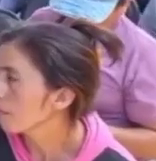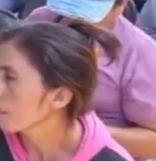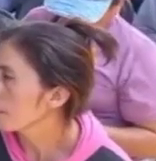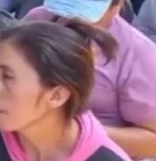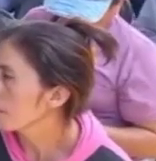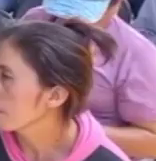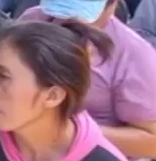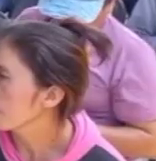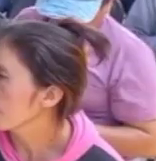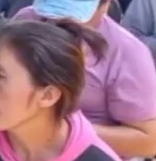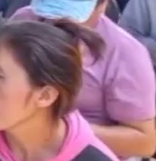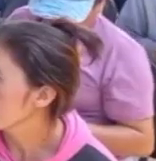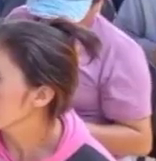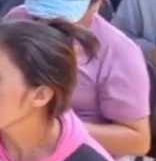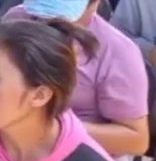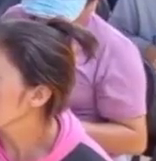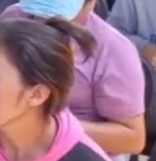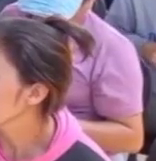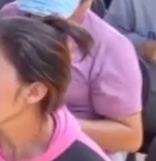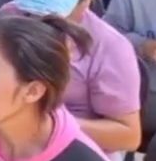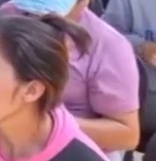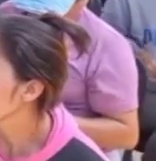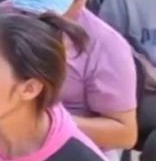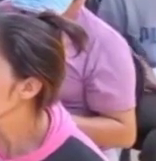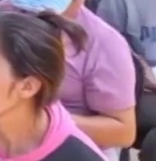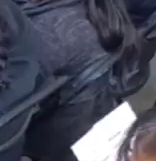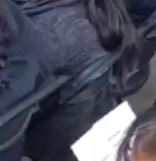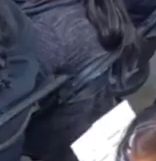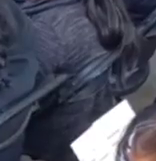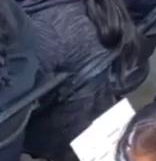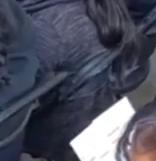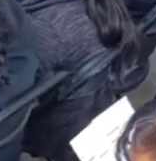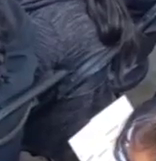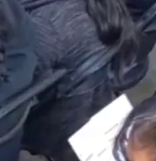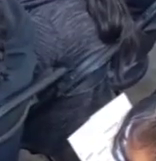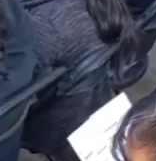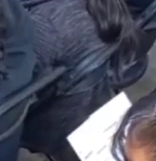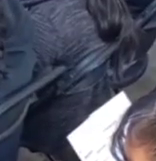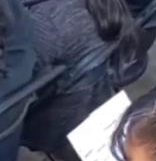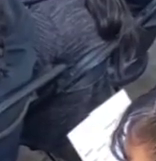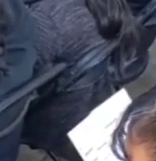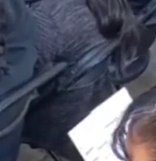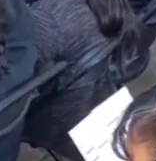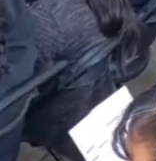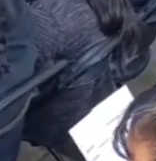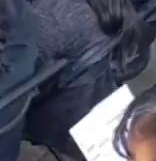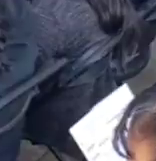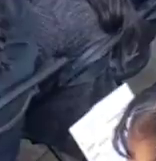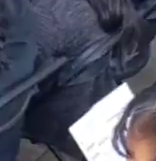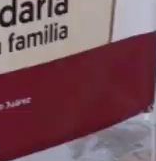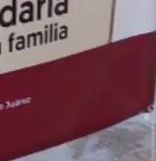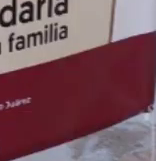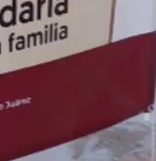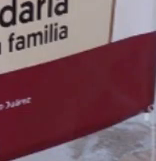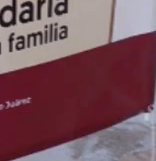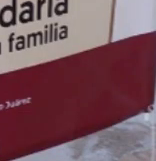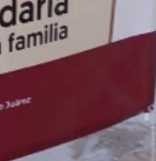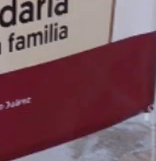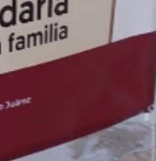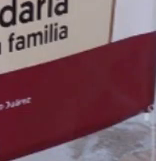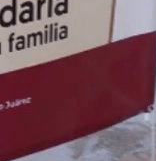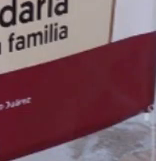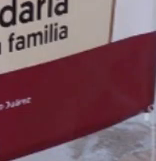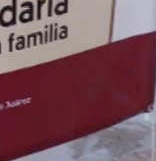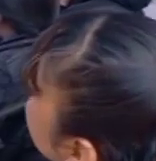recibir este apoyo e inscribir a sus hijos de las escuelas secundarias a esta beca Rita Cetina. Es importante señalar que los